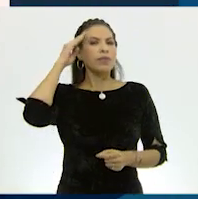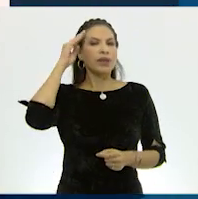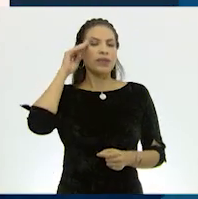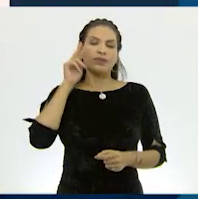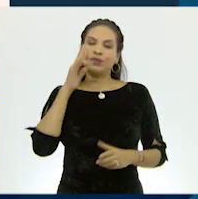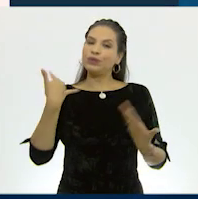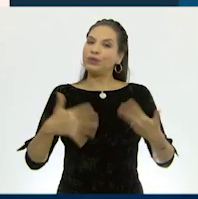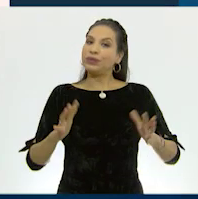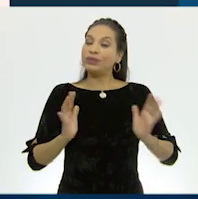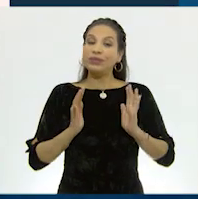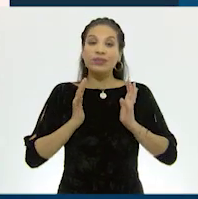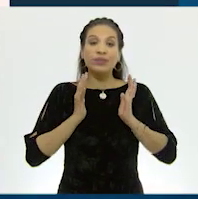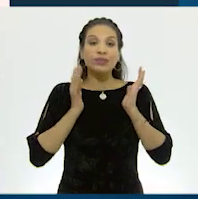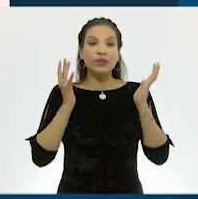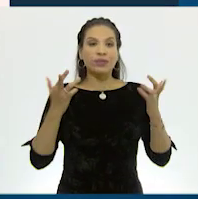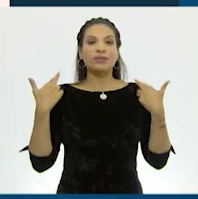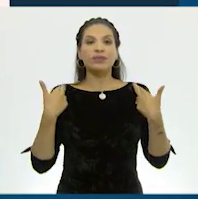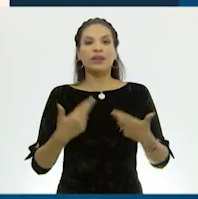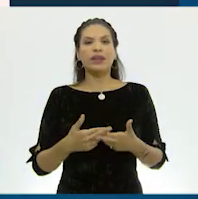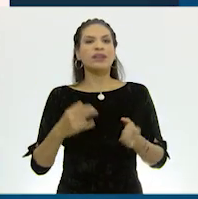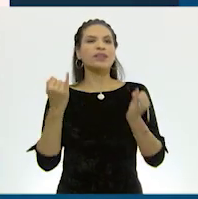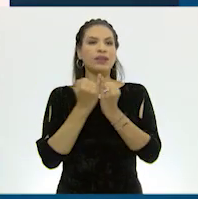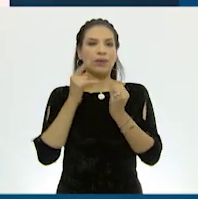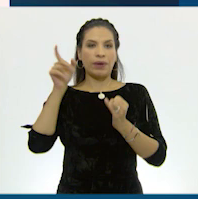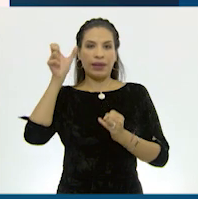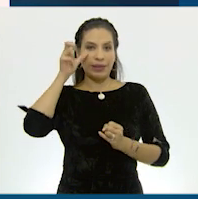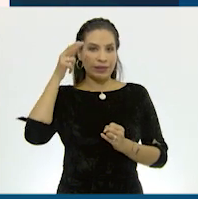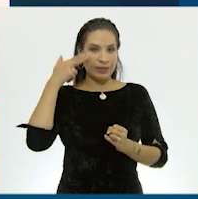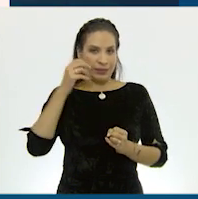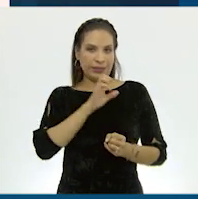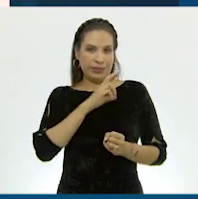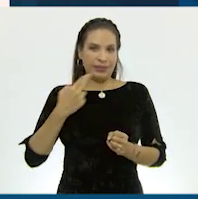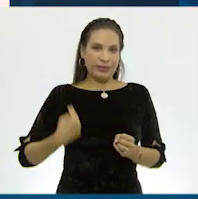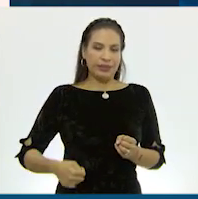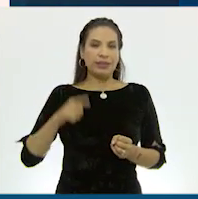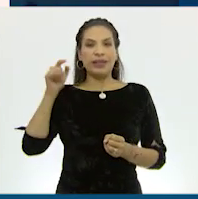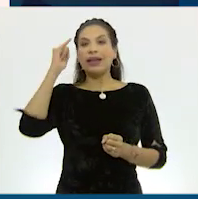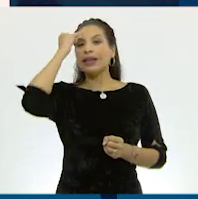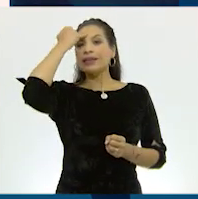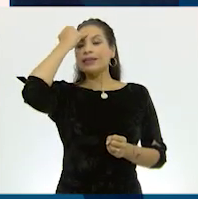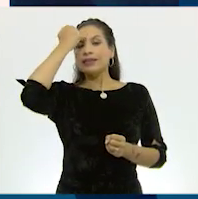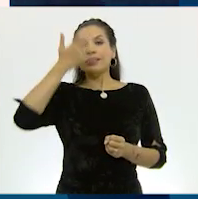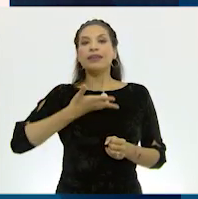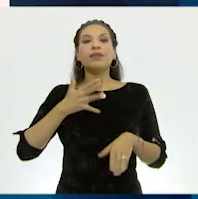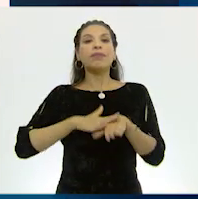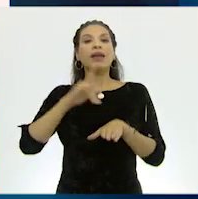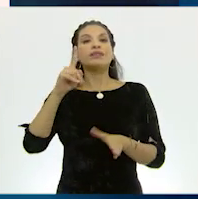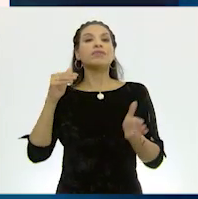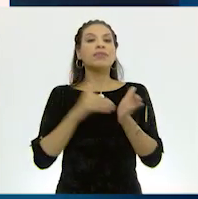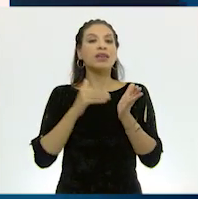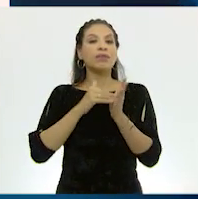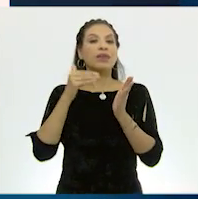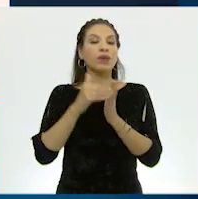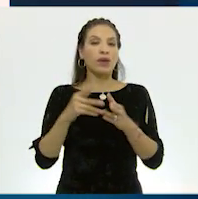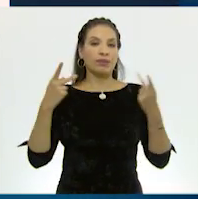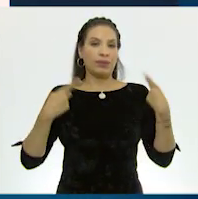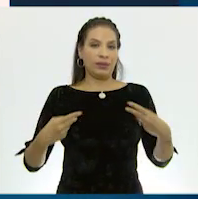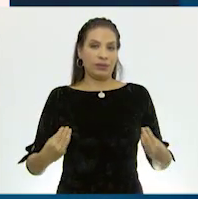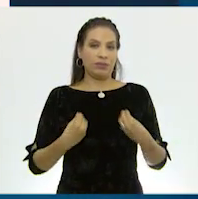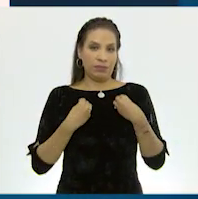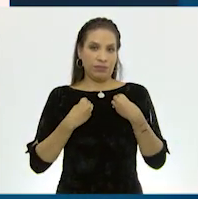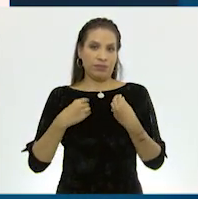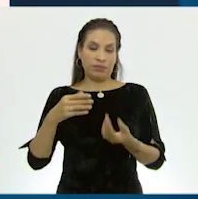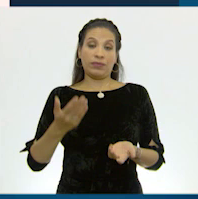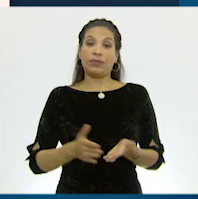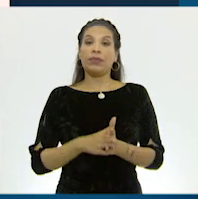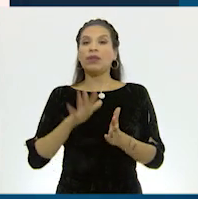sorprendente, profesor. Tanto China como la India tienen más de mil millones de habitantes.